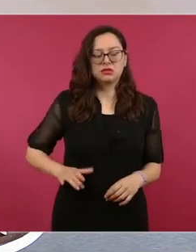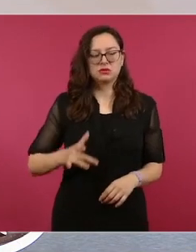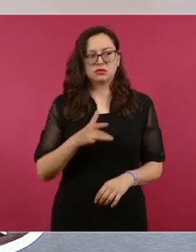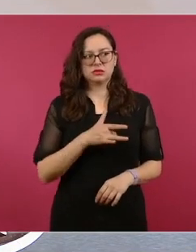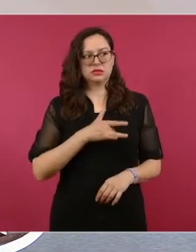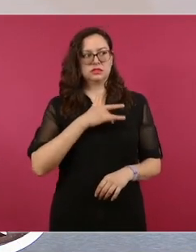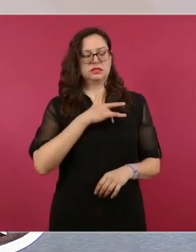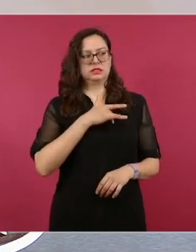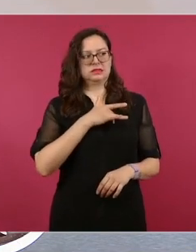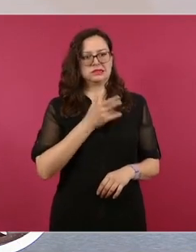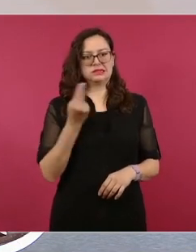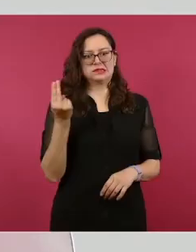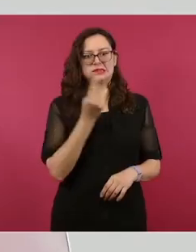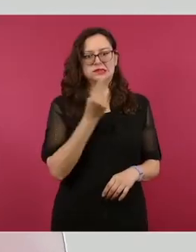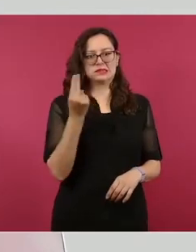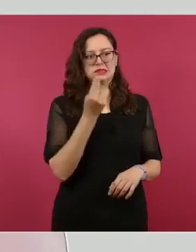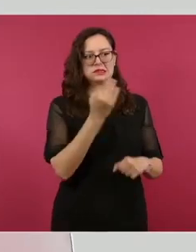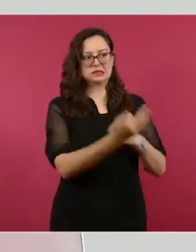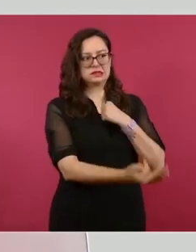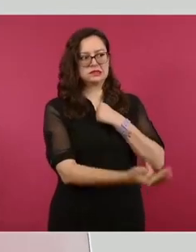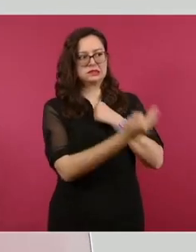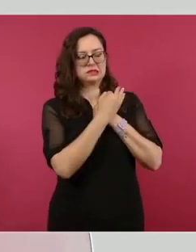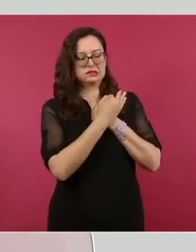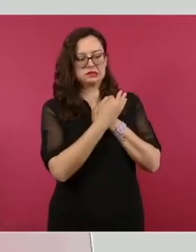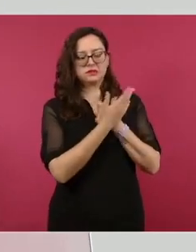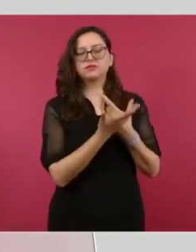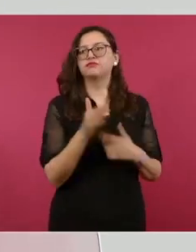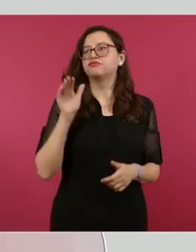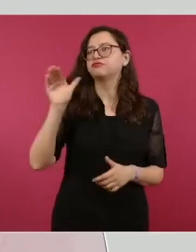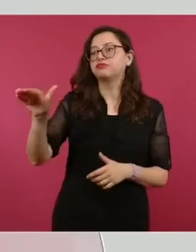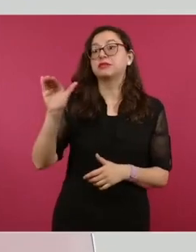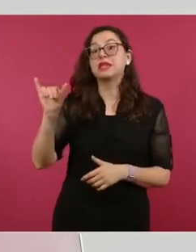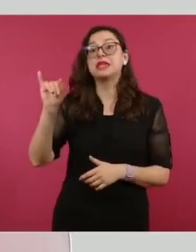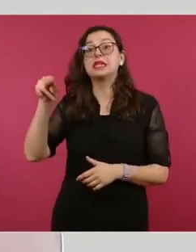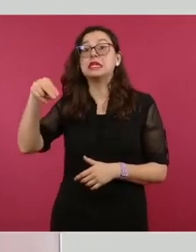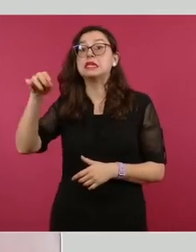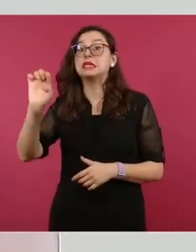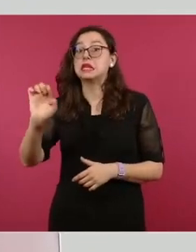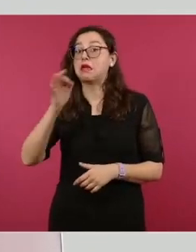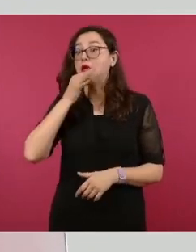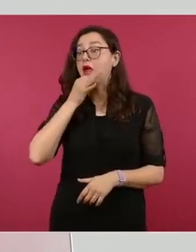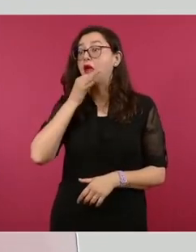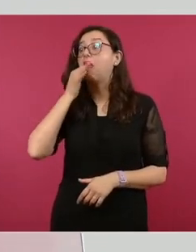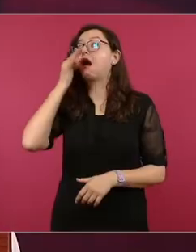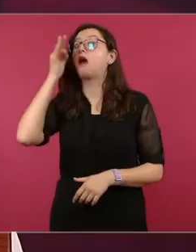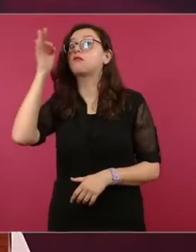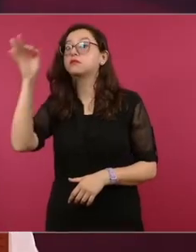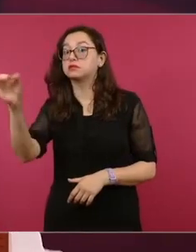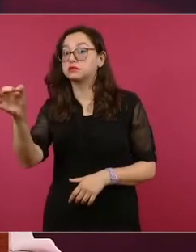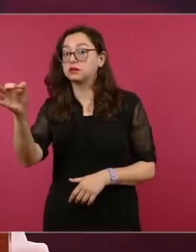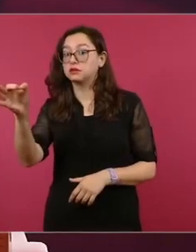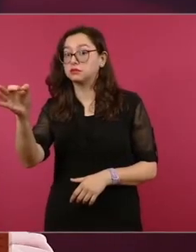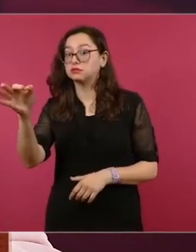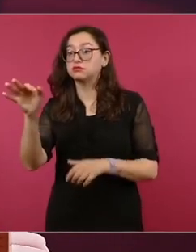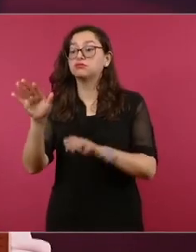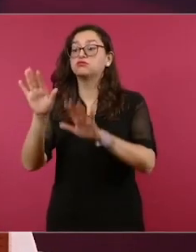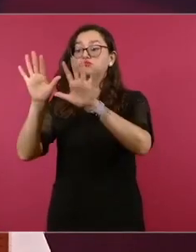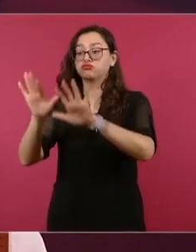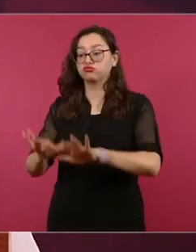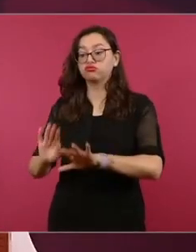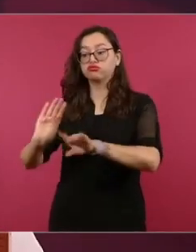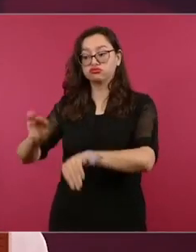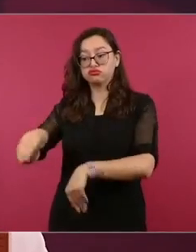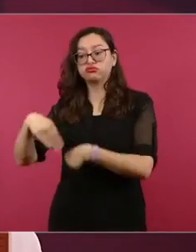y nos hacen de conocimiento a esta secretaría. Nosotros establecemos la